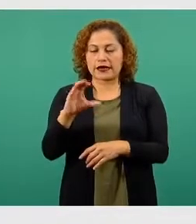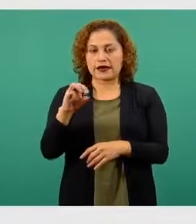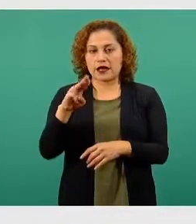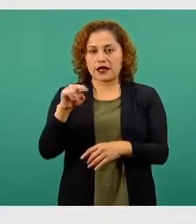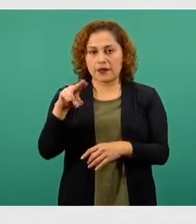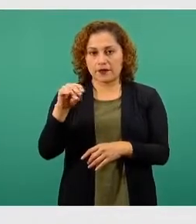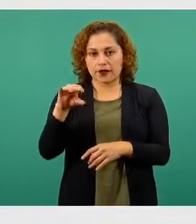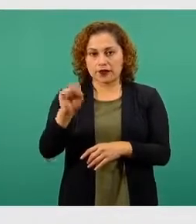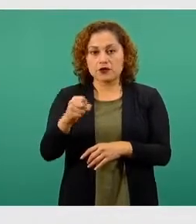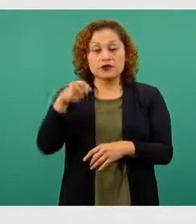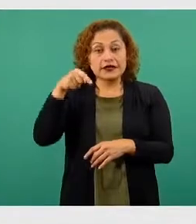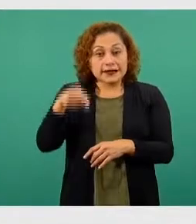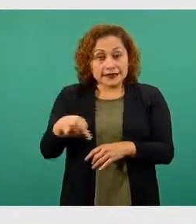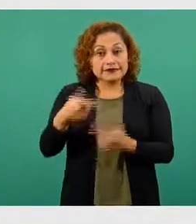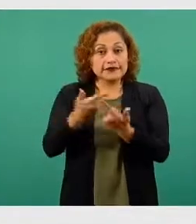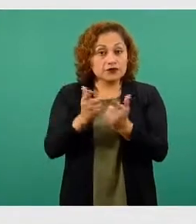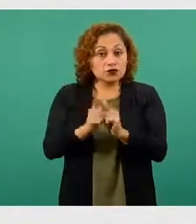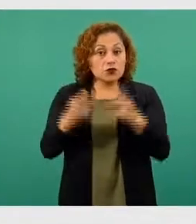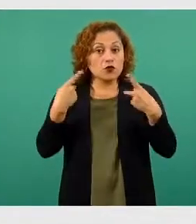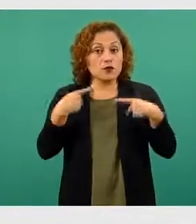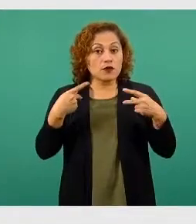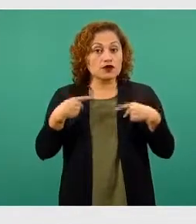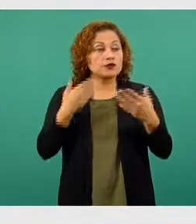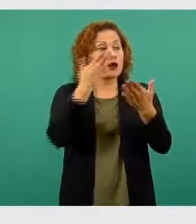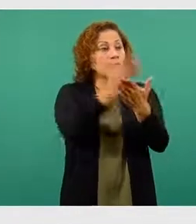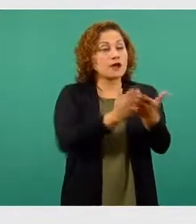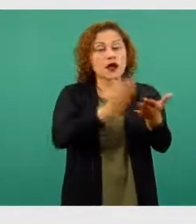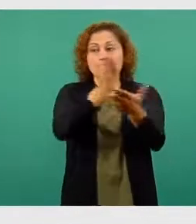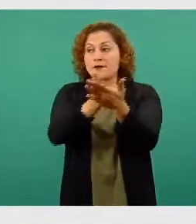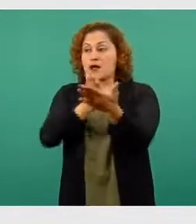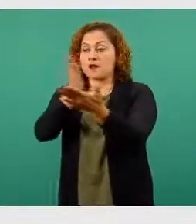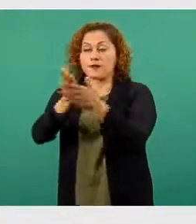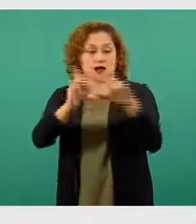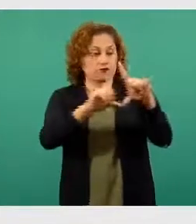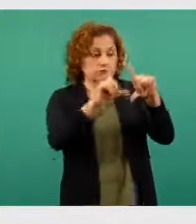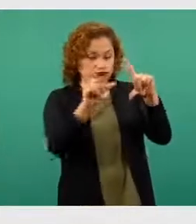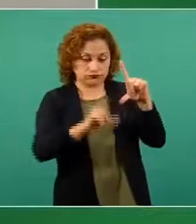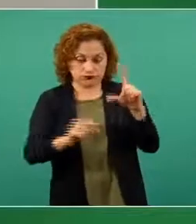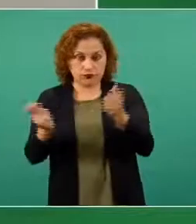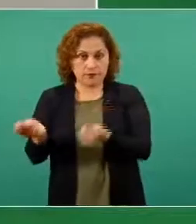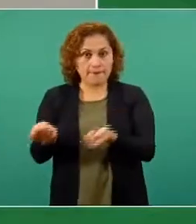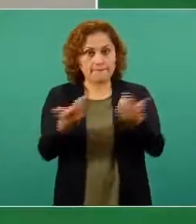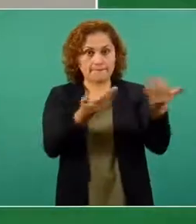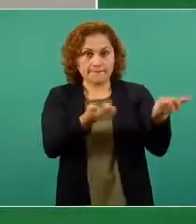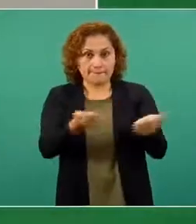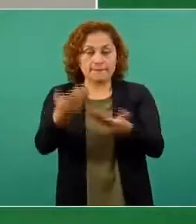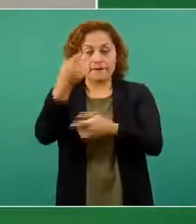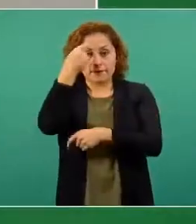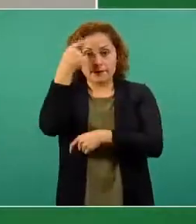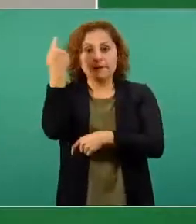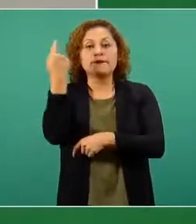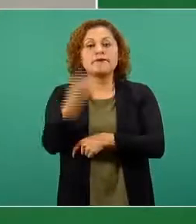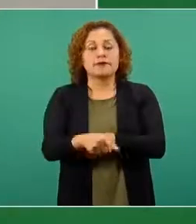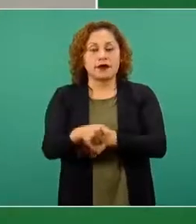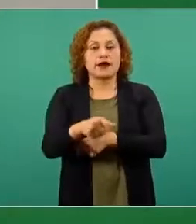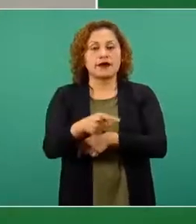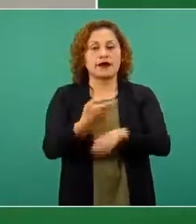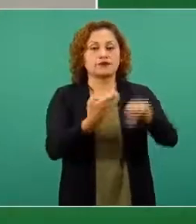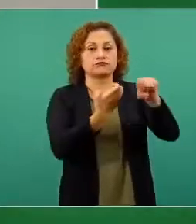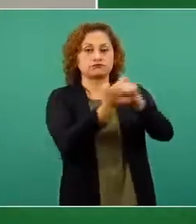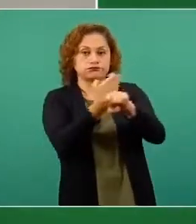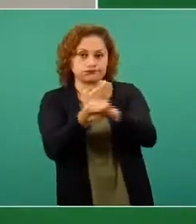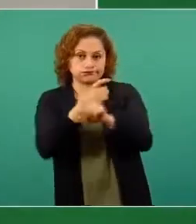poder disponer y poner a disponibilidad en cada uno de los municipios del país la